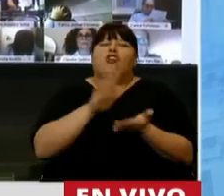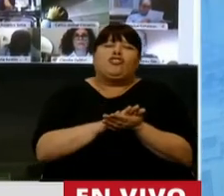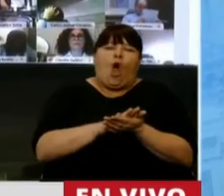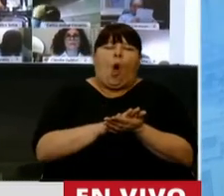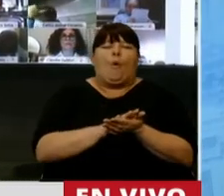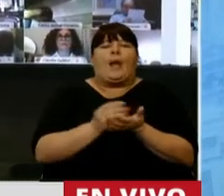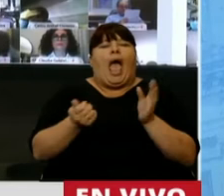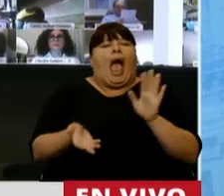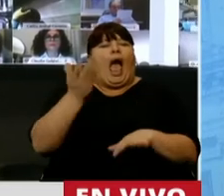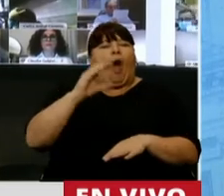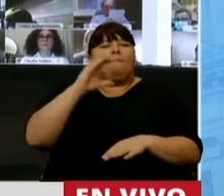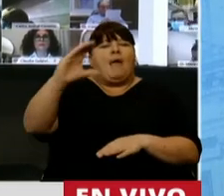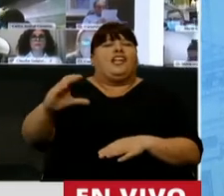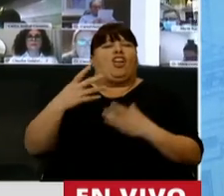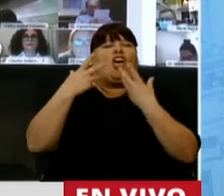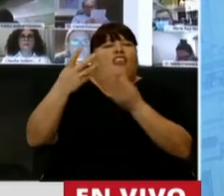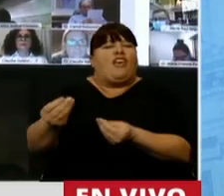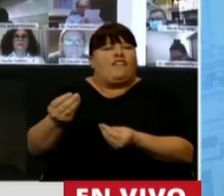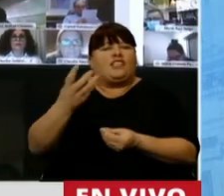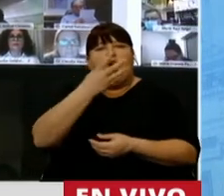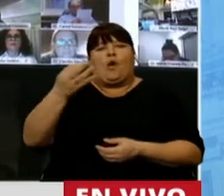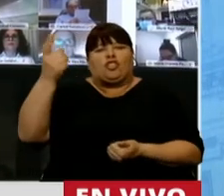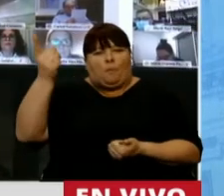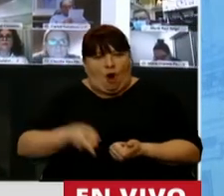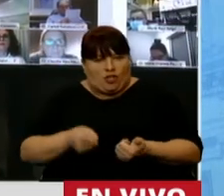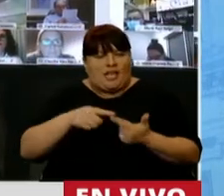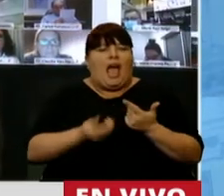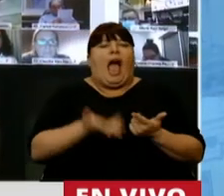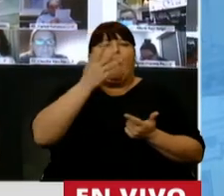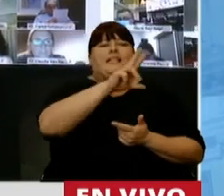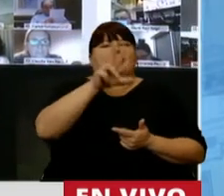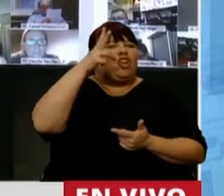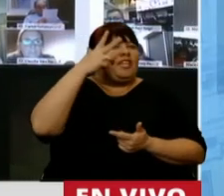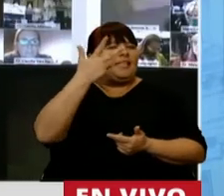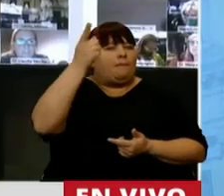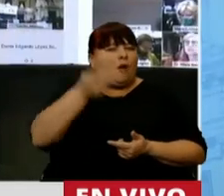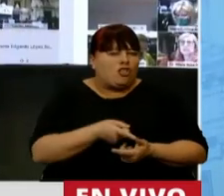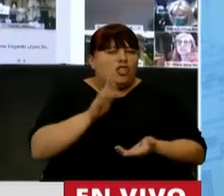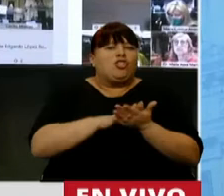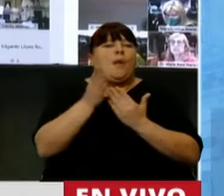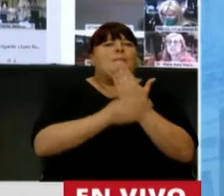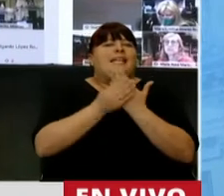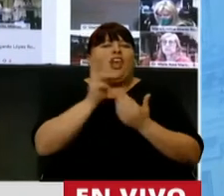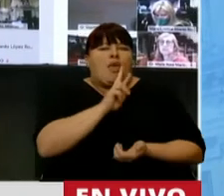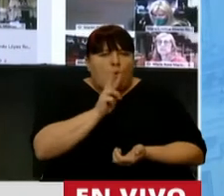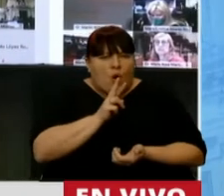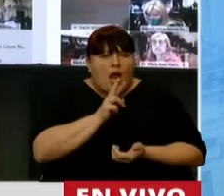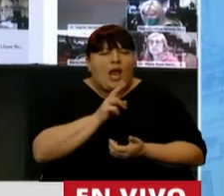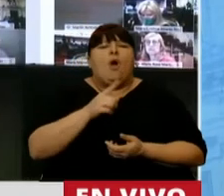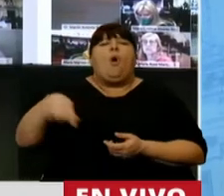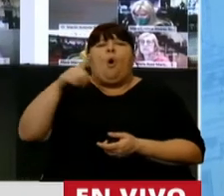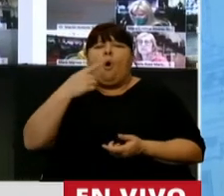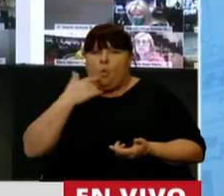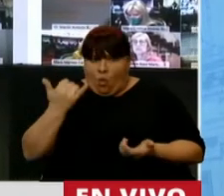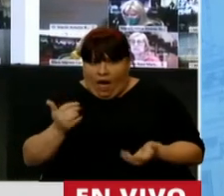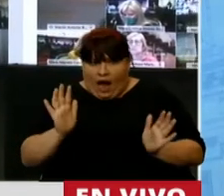aumentos en la Defensoría del 400%, del aumento del 383% en el Ministerio de la Mujer. O alguien puede